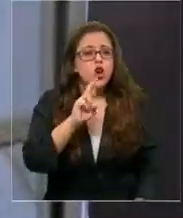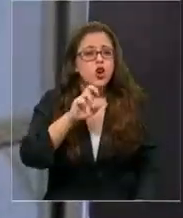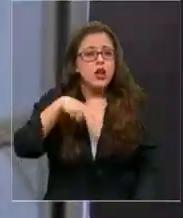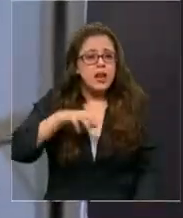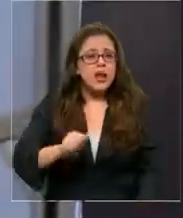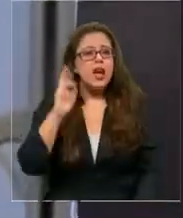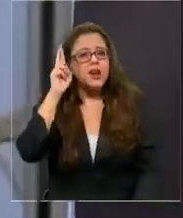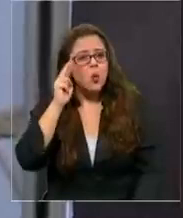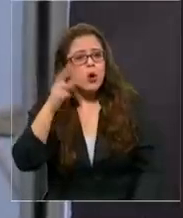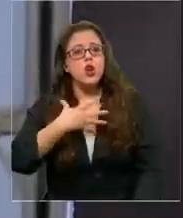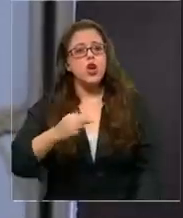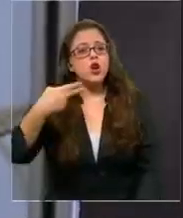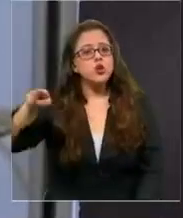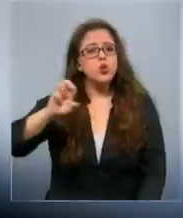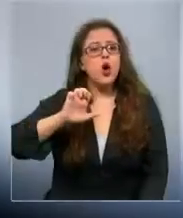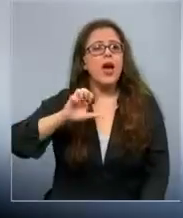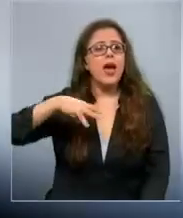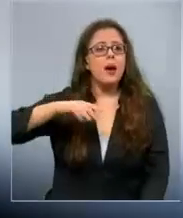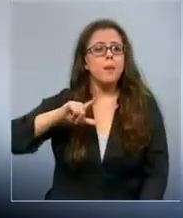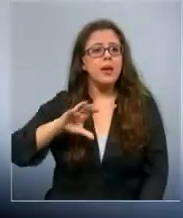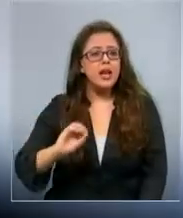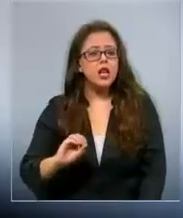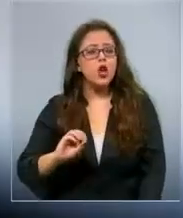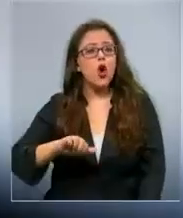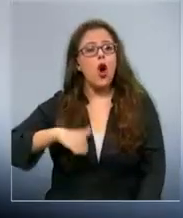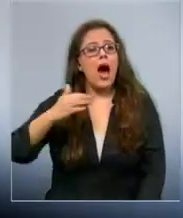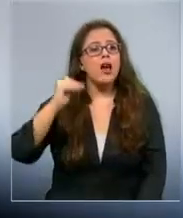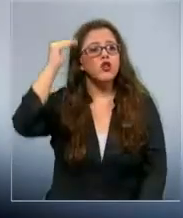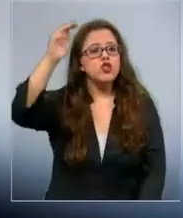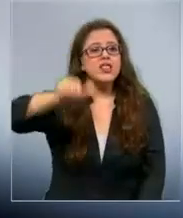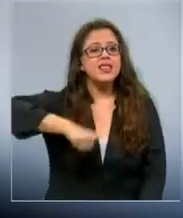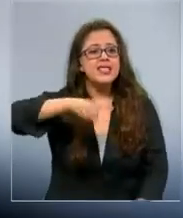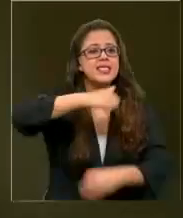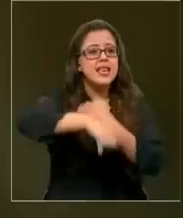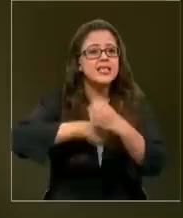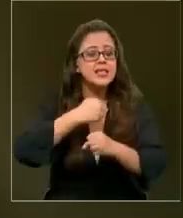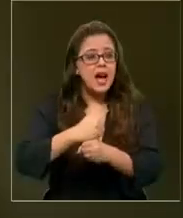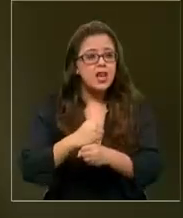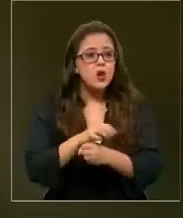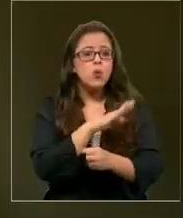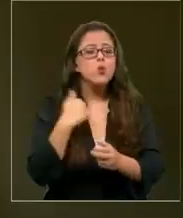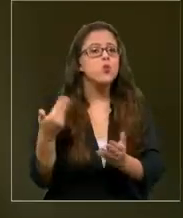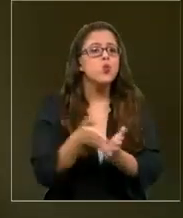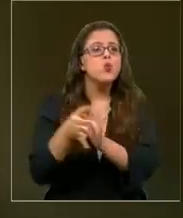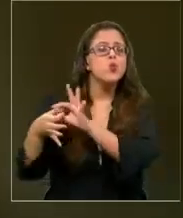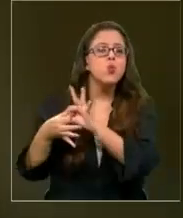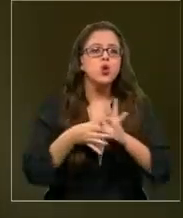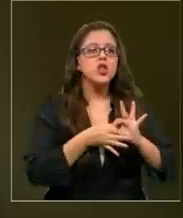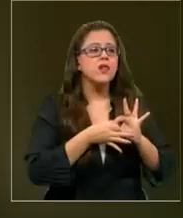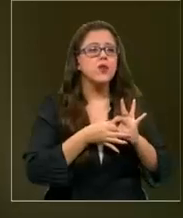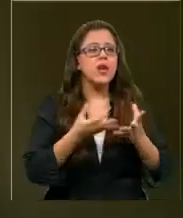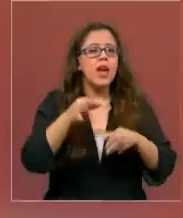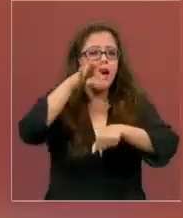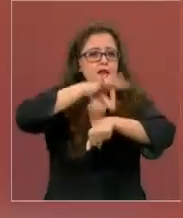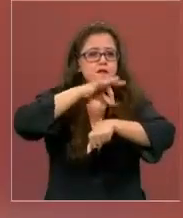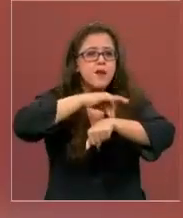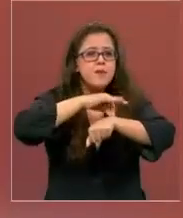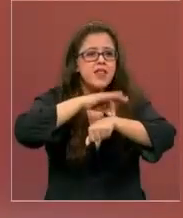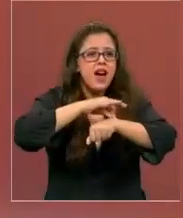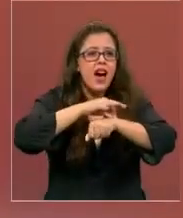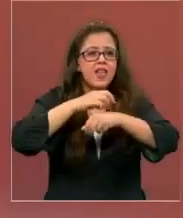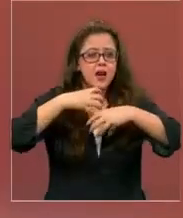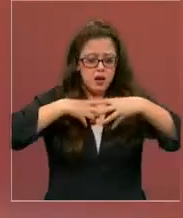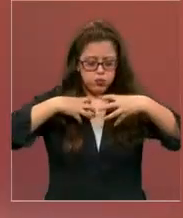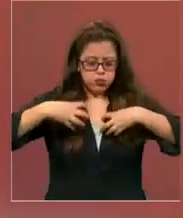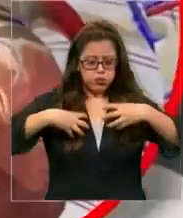recuerda como su hijo Emilio Rocha un adolescente de tan solo 16 años murió a causa del síndrome multisistémico inflamatorio